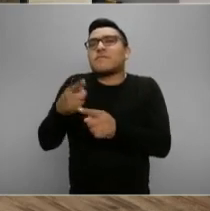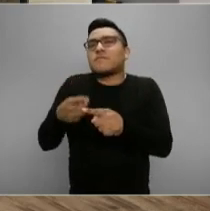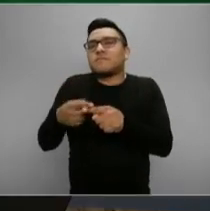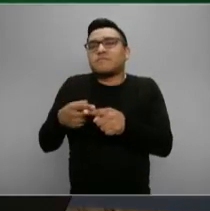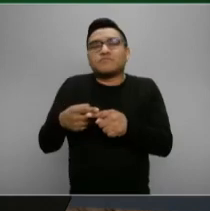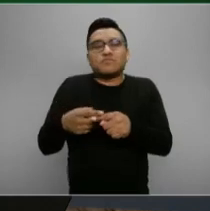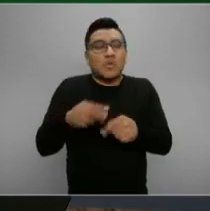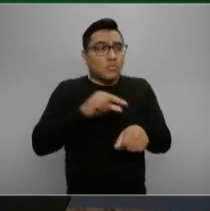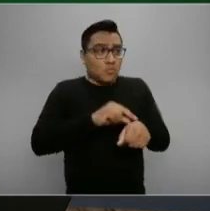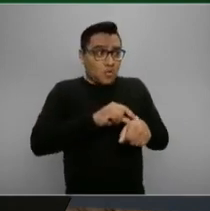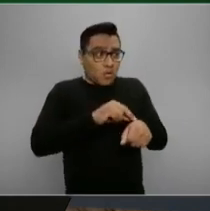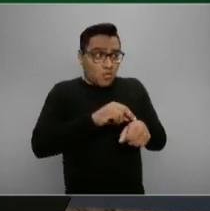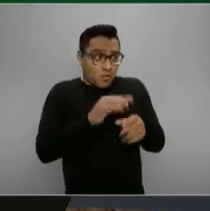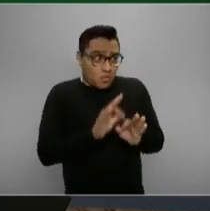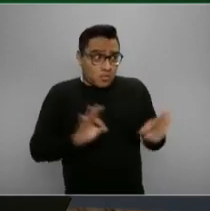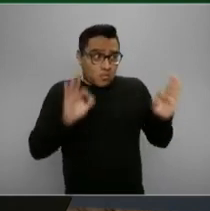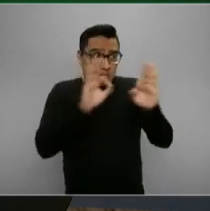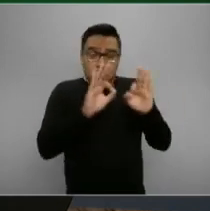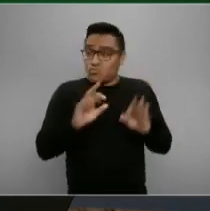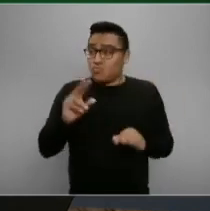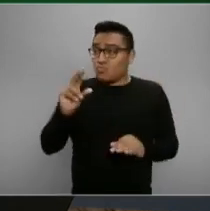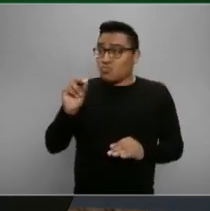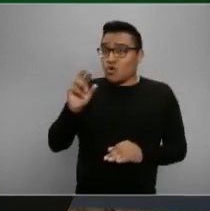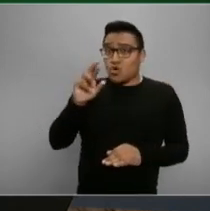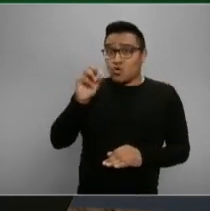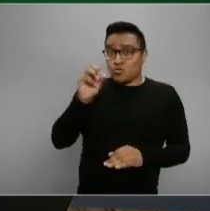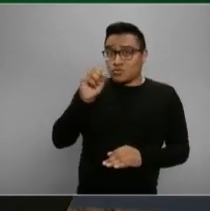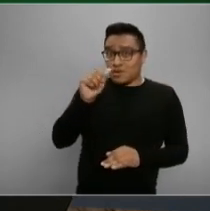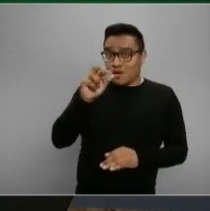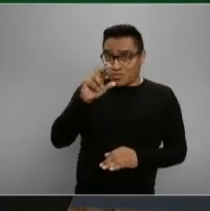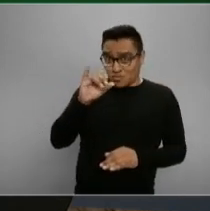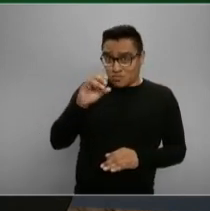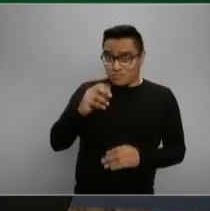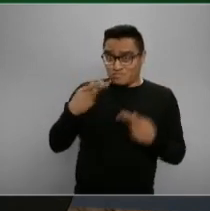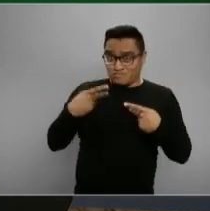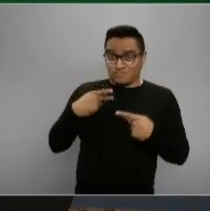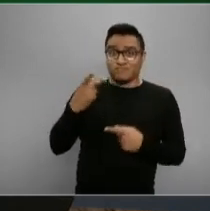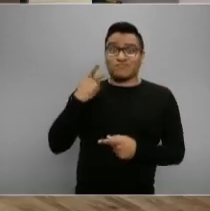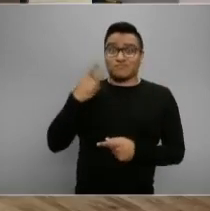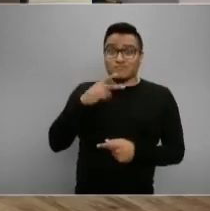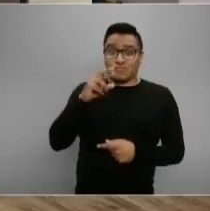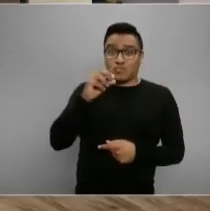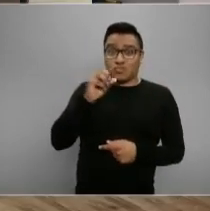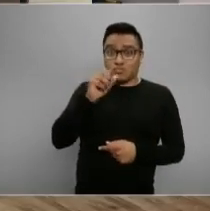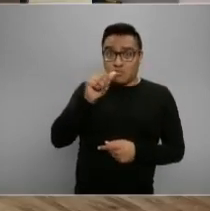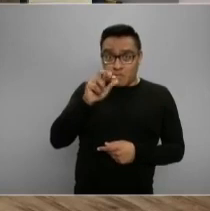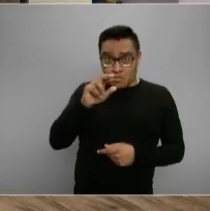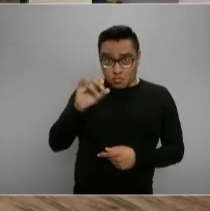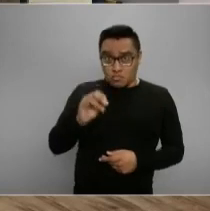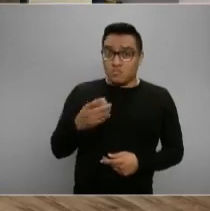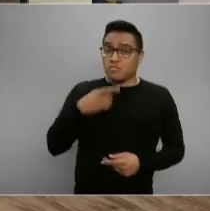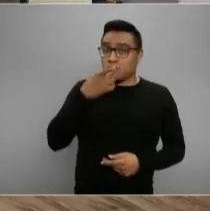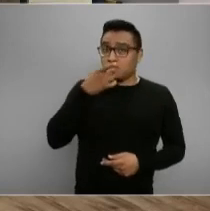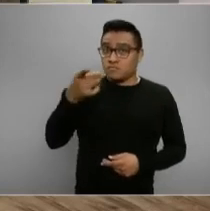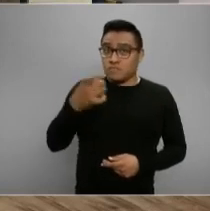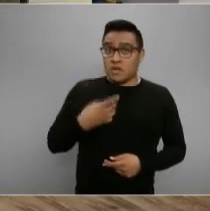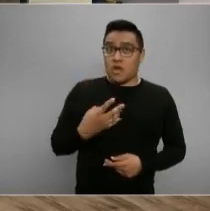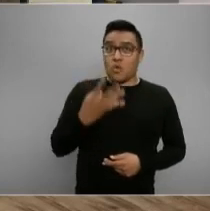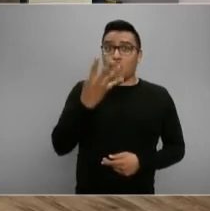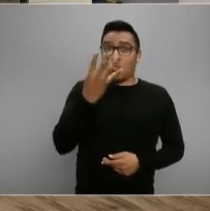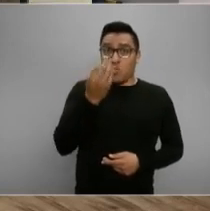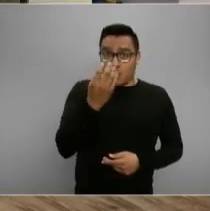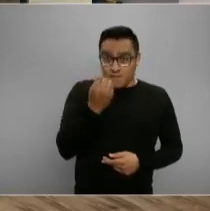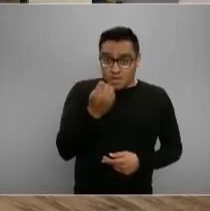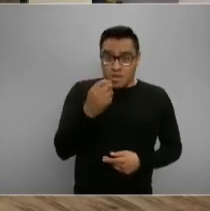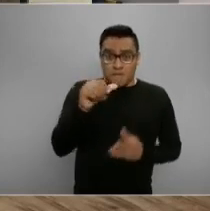muy prominente, una científica. Rosario Robles. ¿Ah, sí? Sí, señor. Hoy cumplo nueve meses de estar privada injustamente de